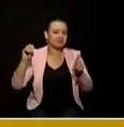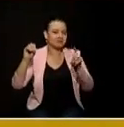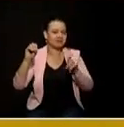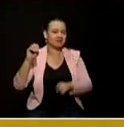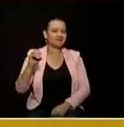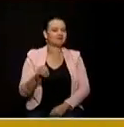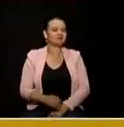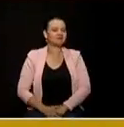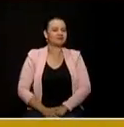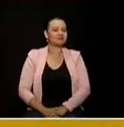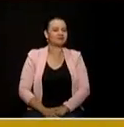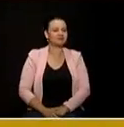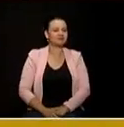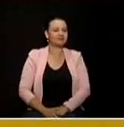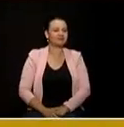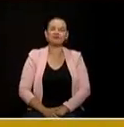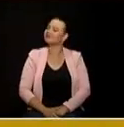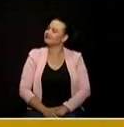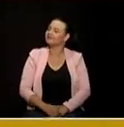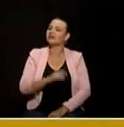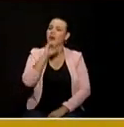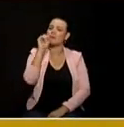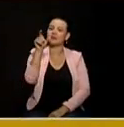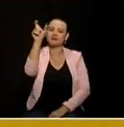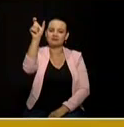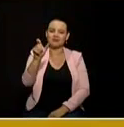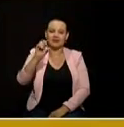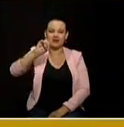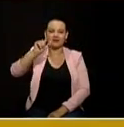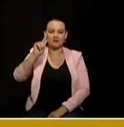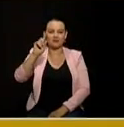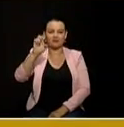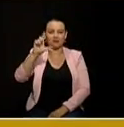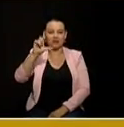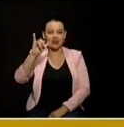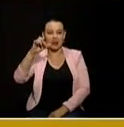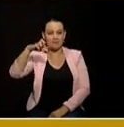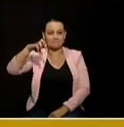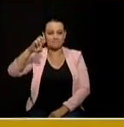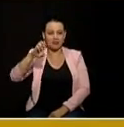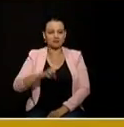entonces es para preguntarle a felipe para juan felipe